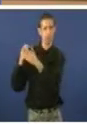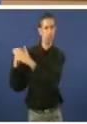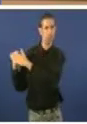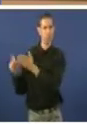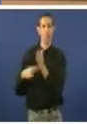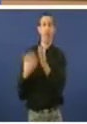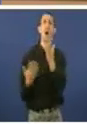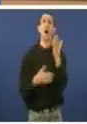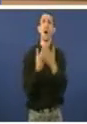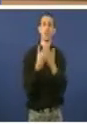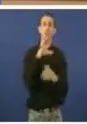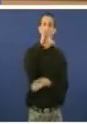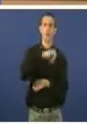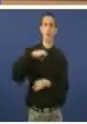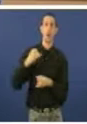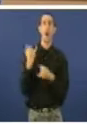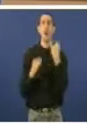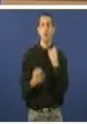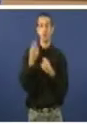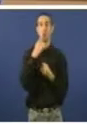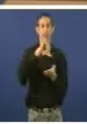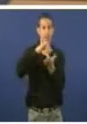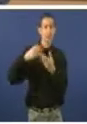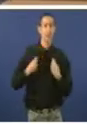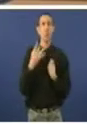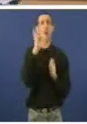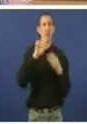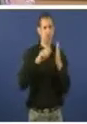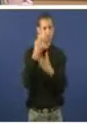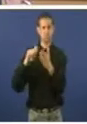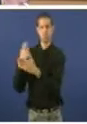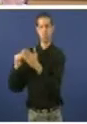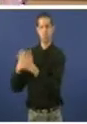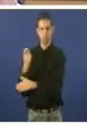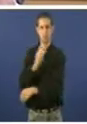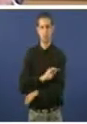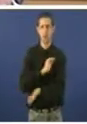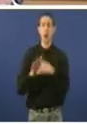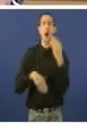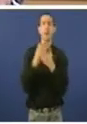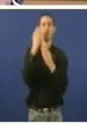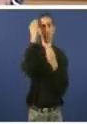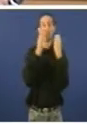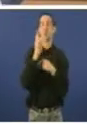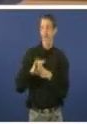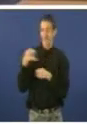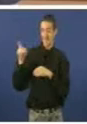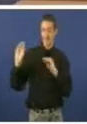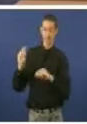que están pechando 40 ambulatorios, que están plantexando non pagar a paga extra de Navidade